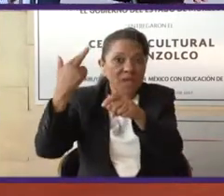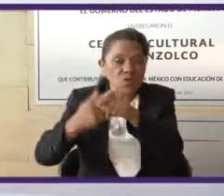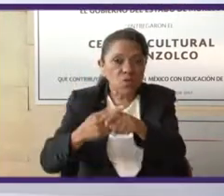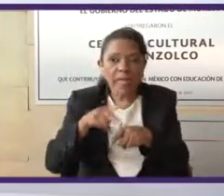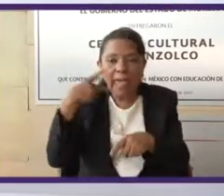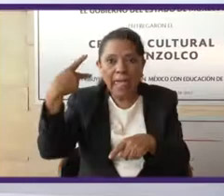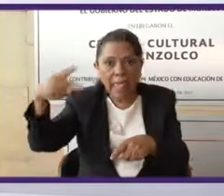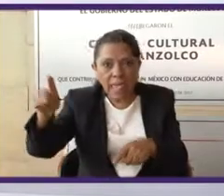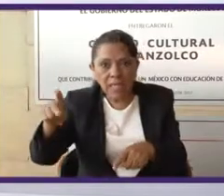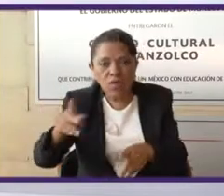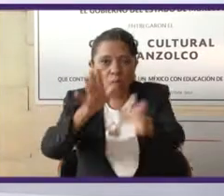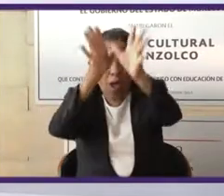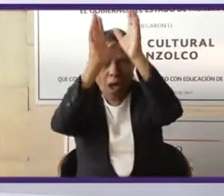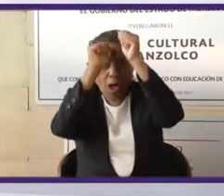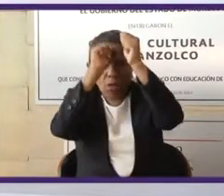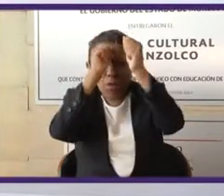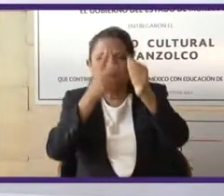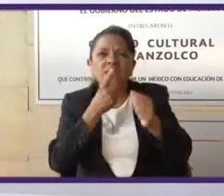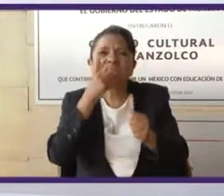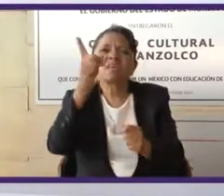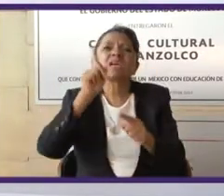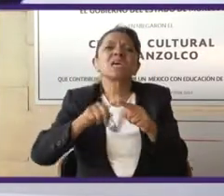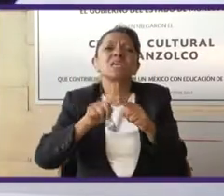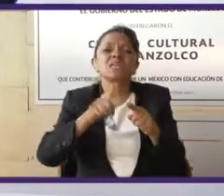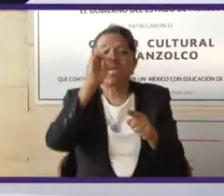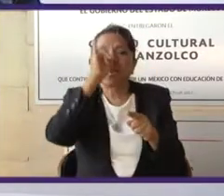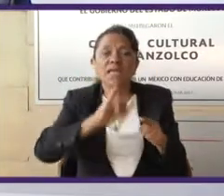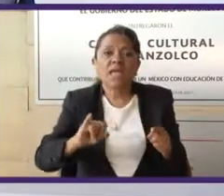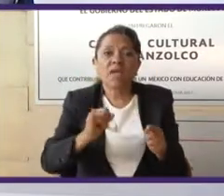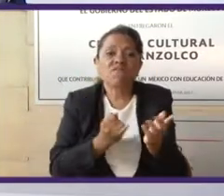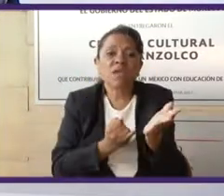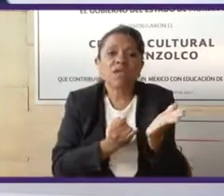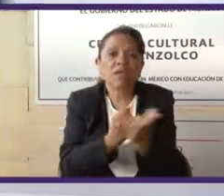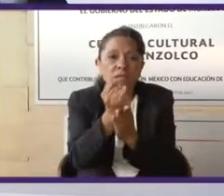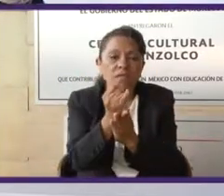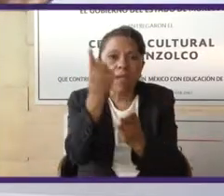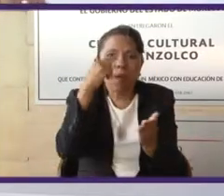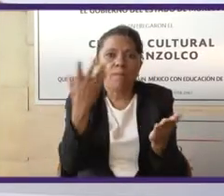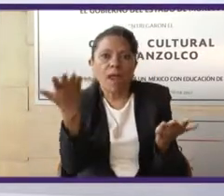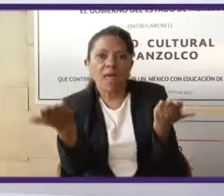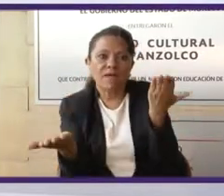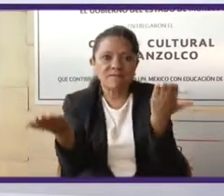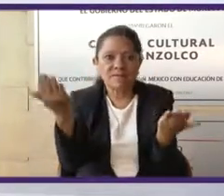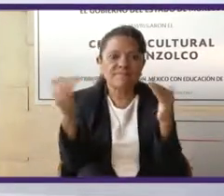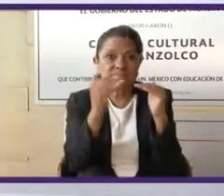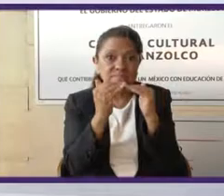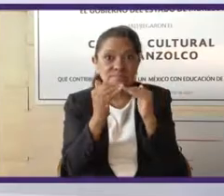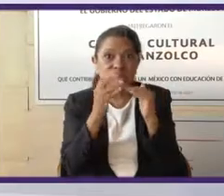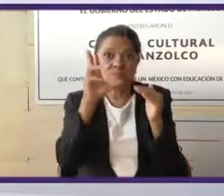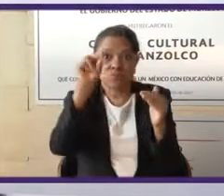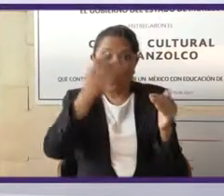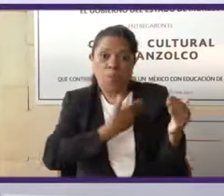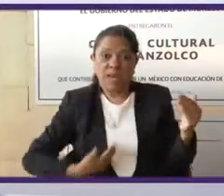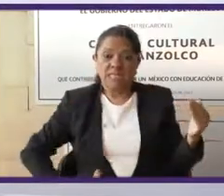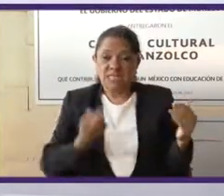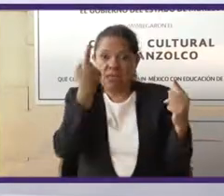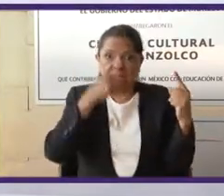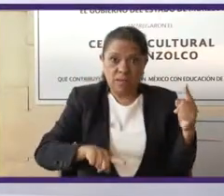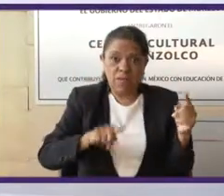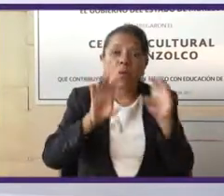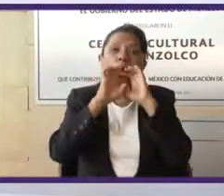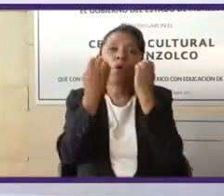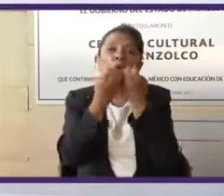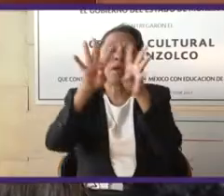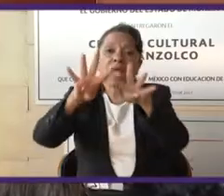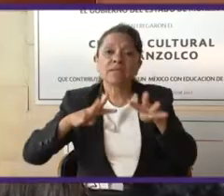fije y acuerde quién es el jefe de gabinete, que es un punto de equilibrio impensable hoy en día frente a un presidencialismo como el que tenemos